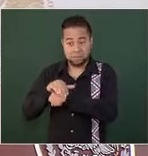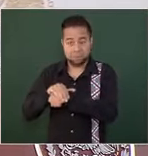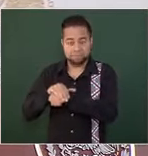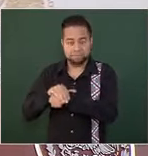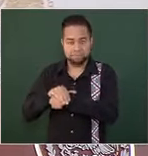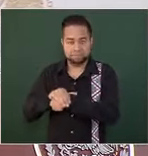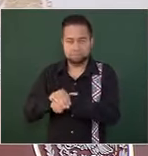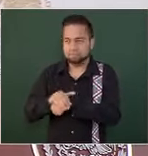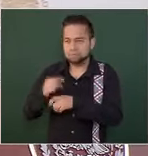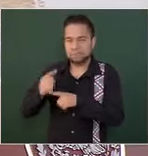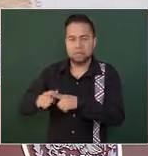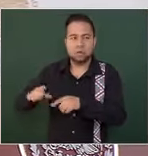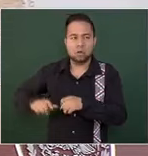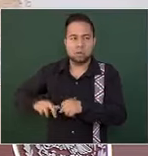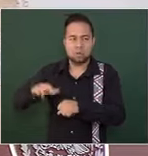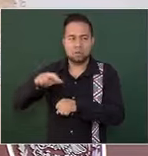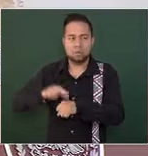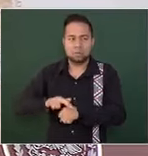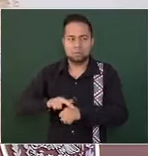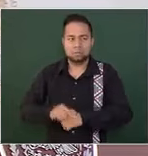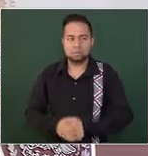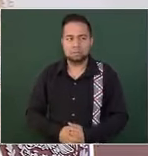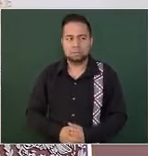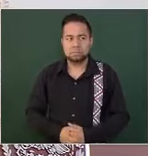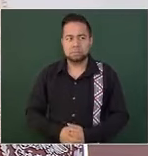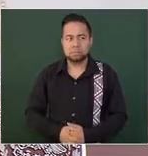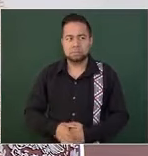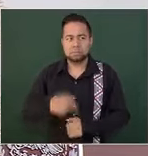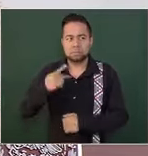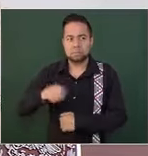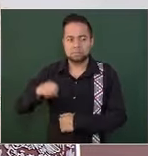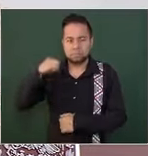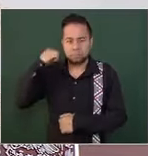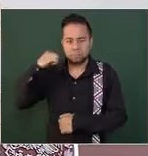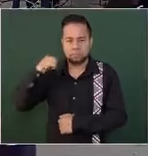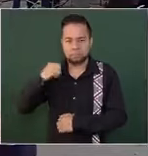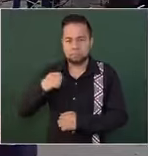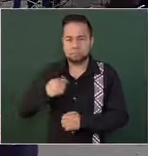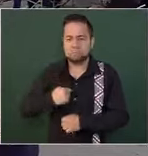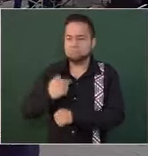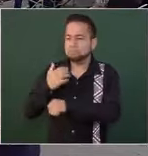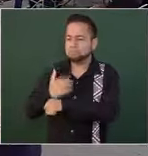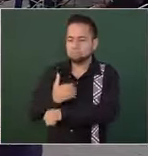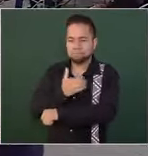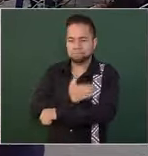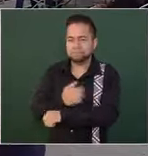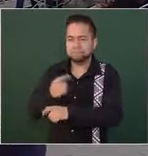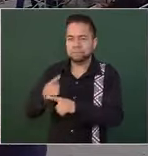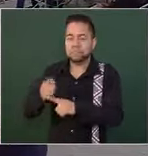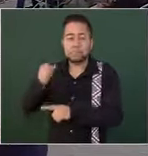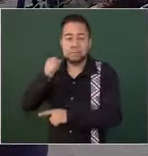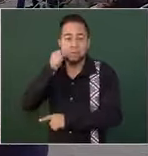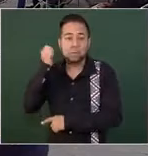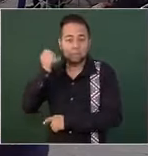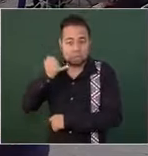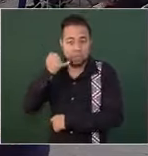el gobernador de Oaxaca, nuestro compañero Salomón Jara,